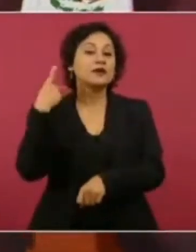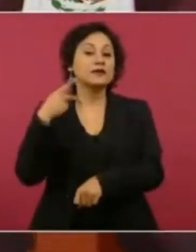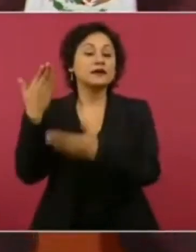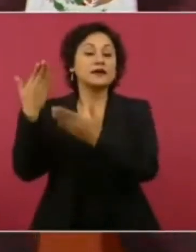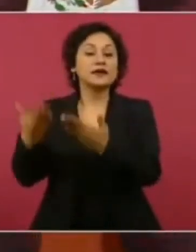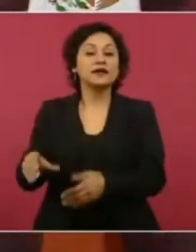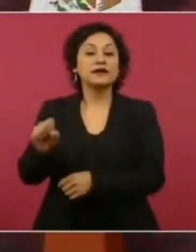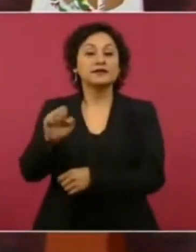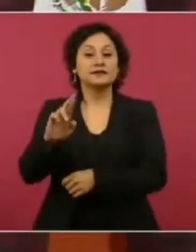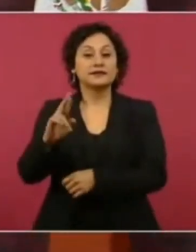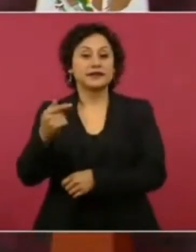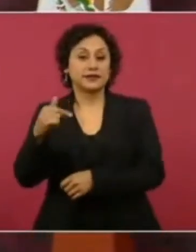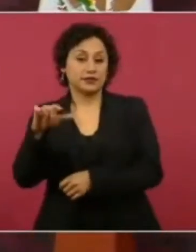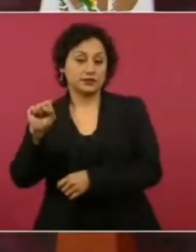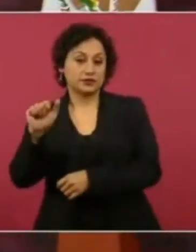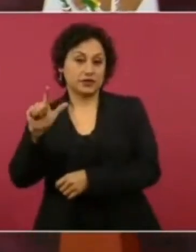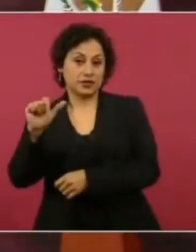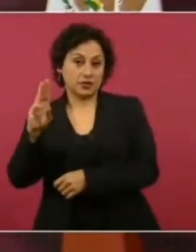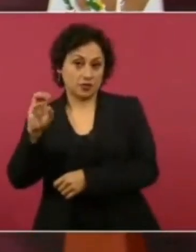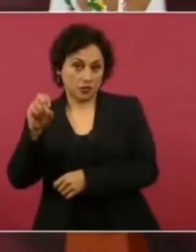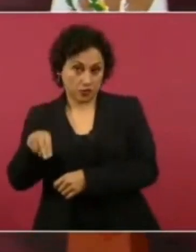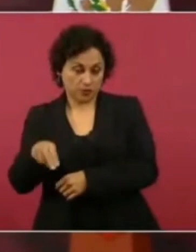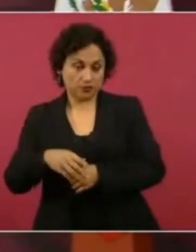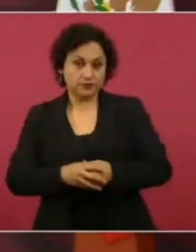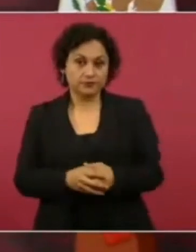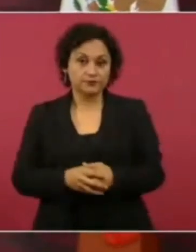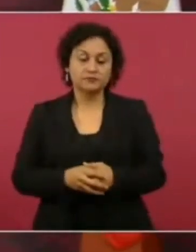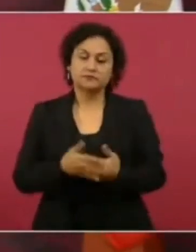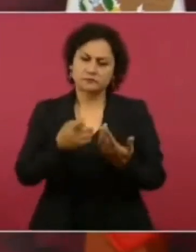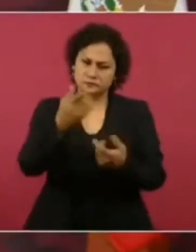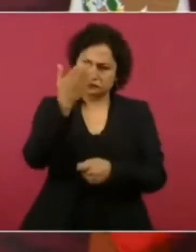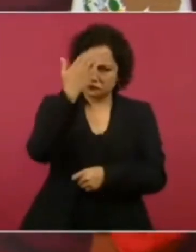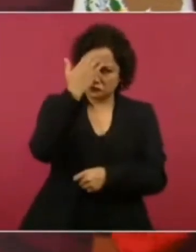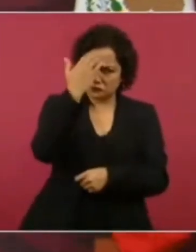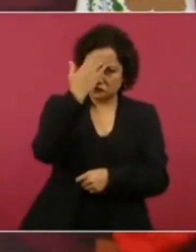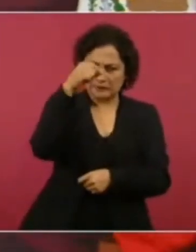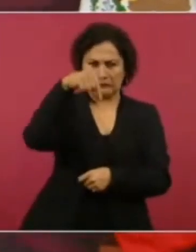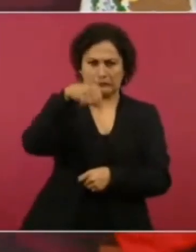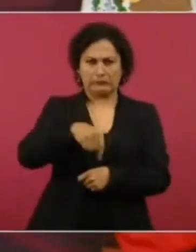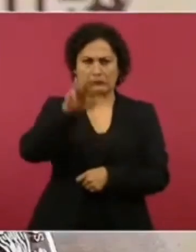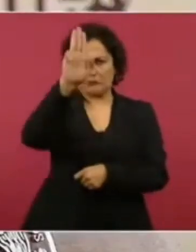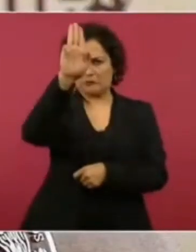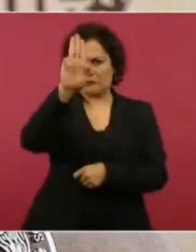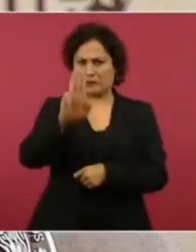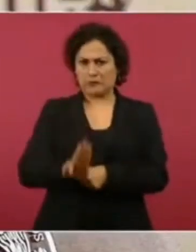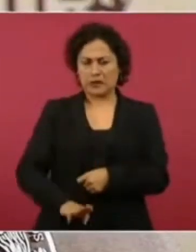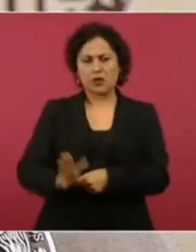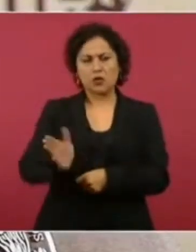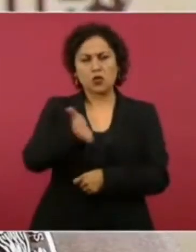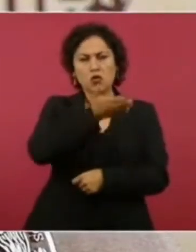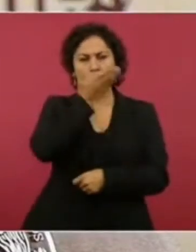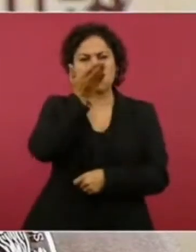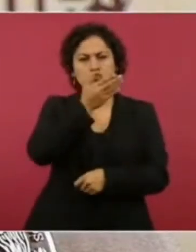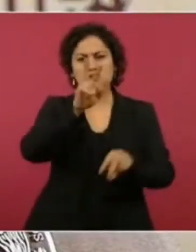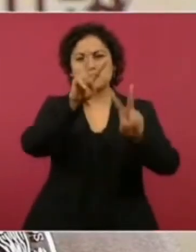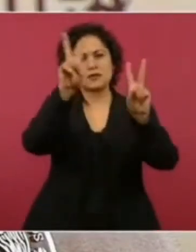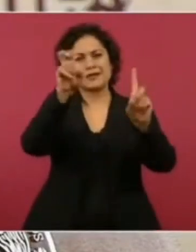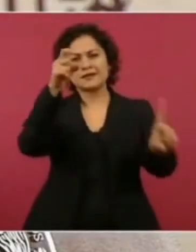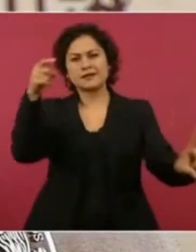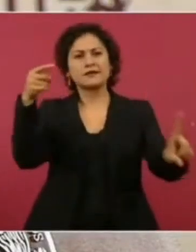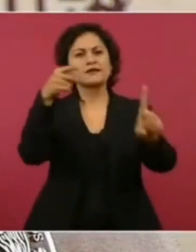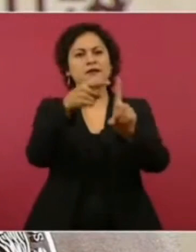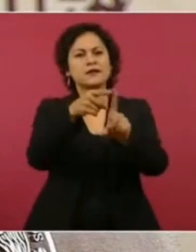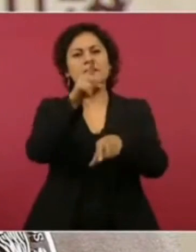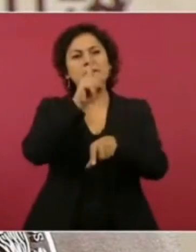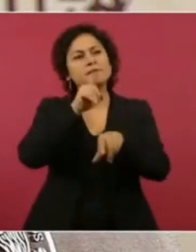Céspedes Peregrino, y como todos los miércoles, pues tendremos la habitual sección de quién es quién es la